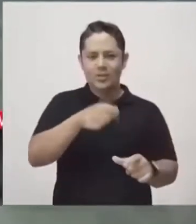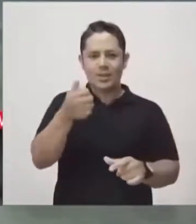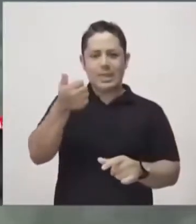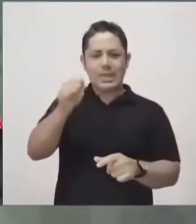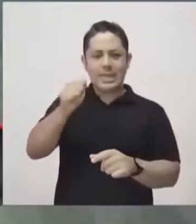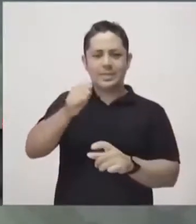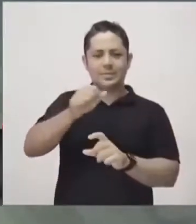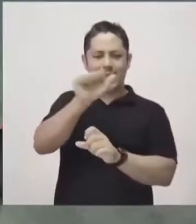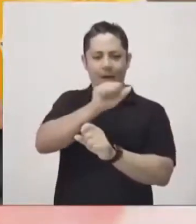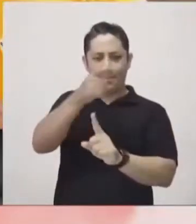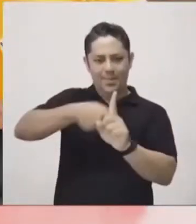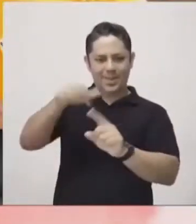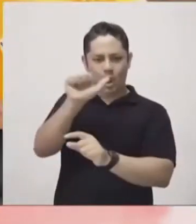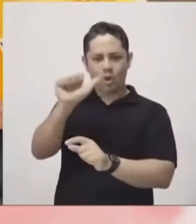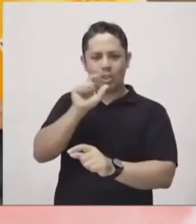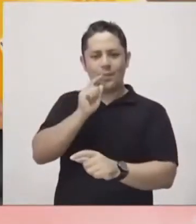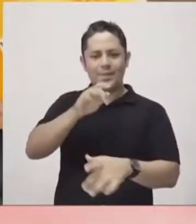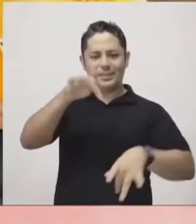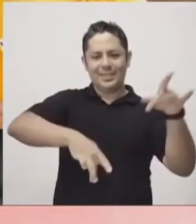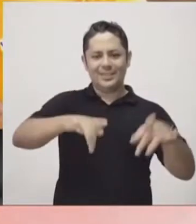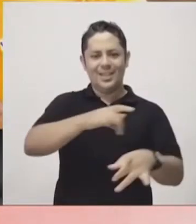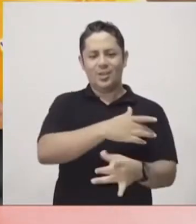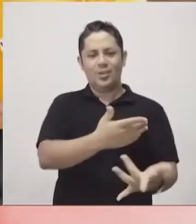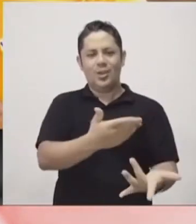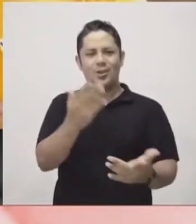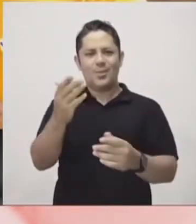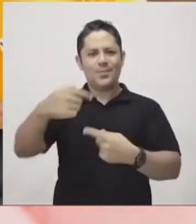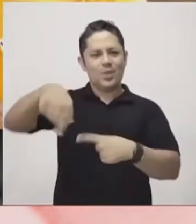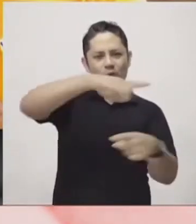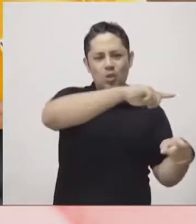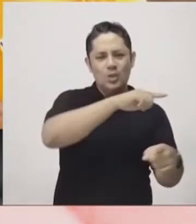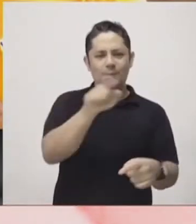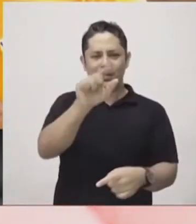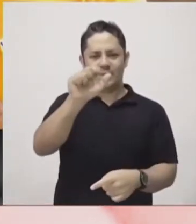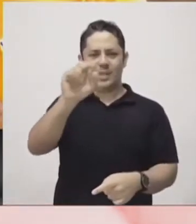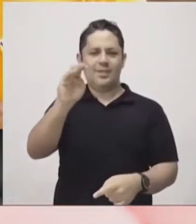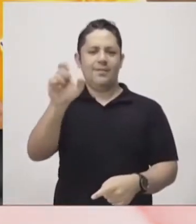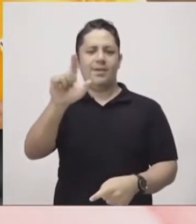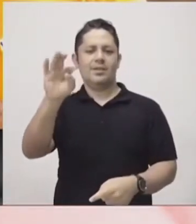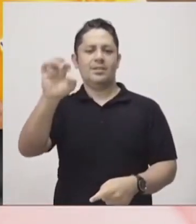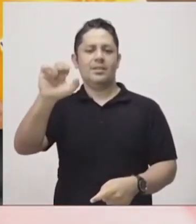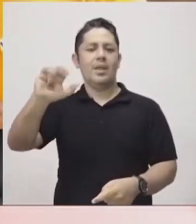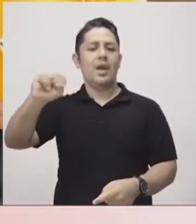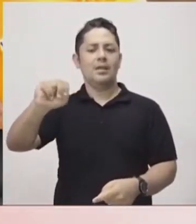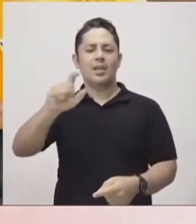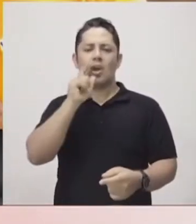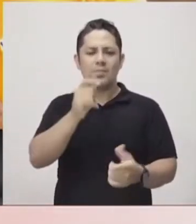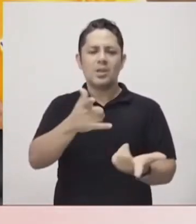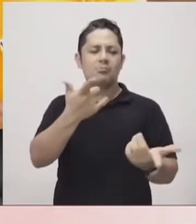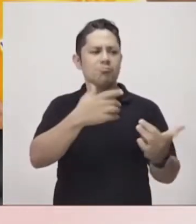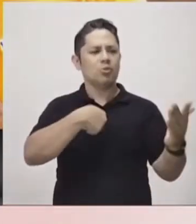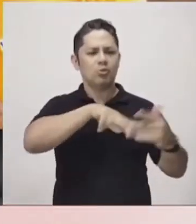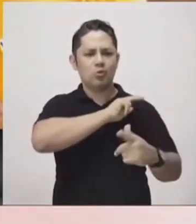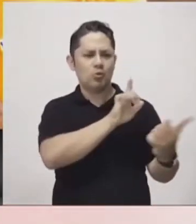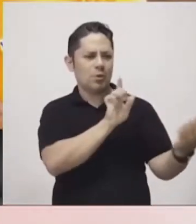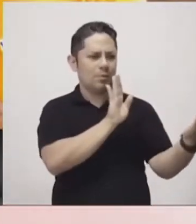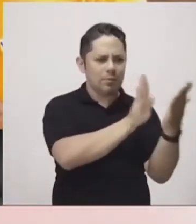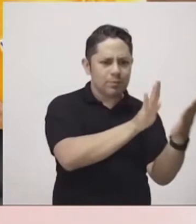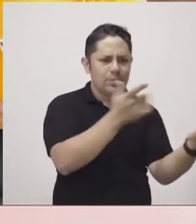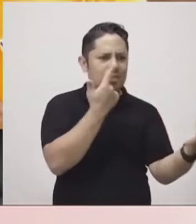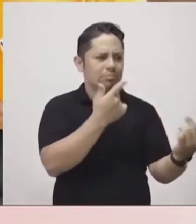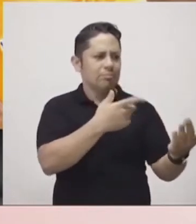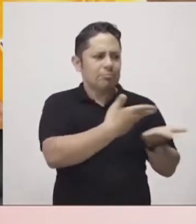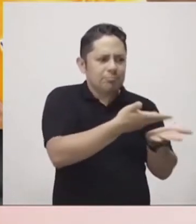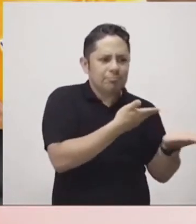acercamiento con el aeropuerto de Río Negro, con el aeropuerto de Pereira y con el aeropuerto de Bucaramanga, entonces en ese orden de ideas, pues la idea es seguir abriendo